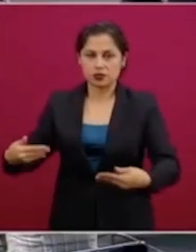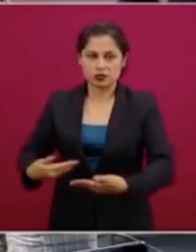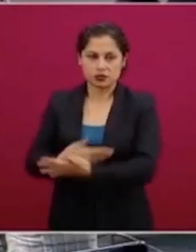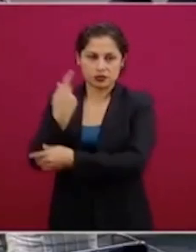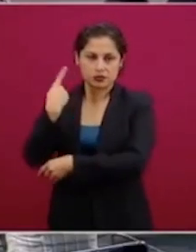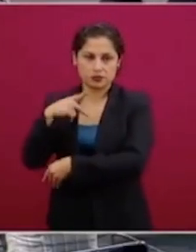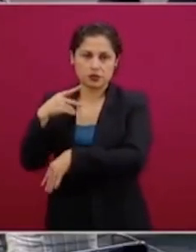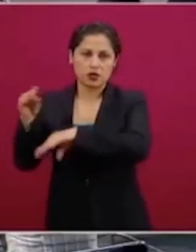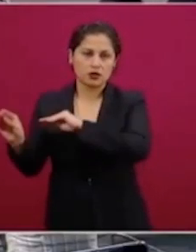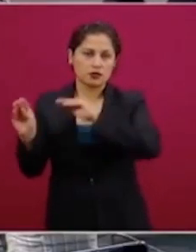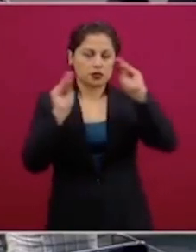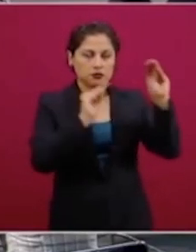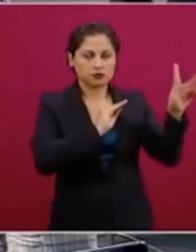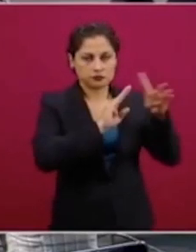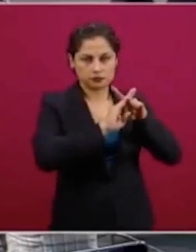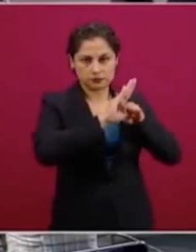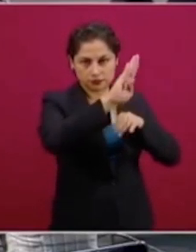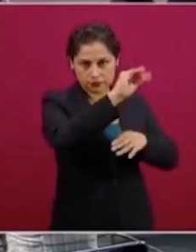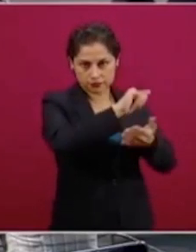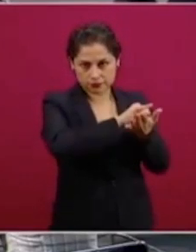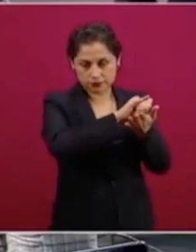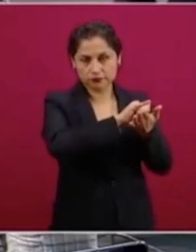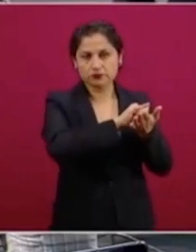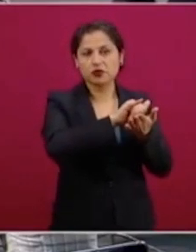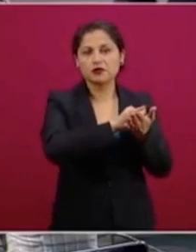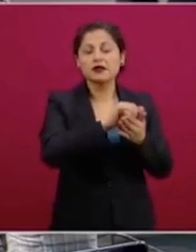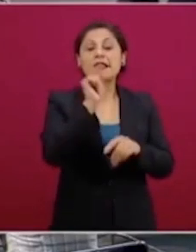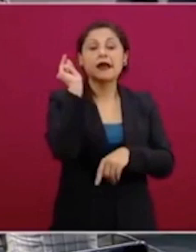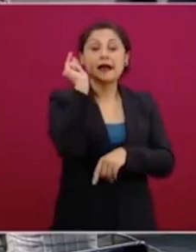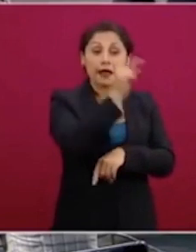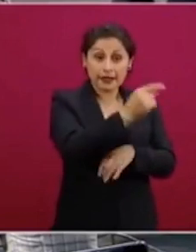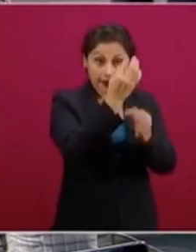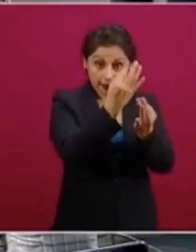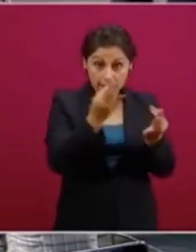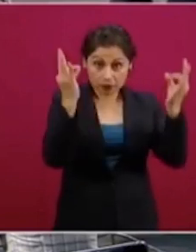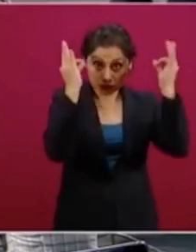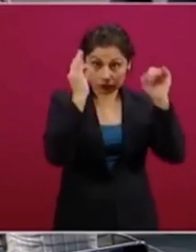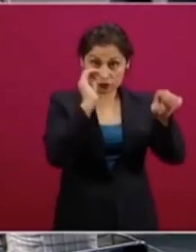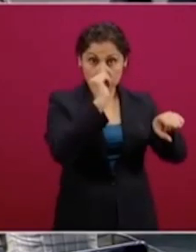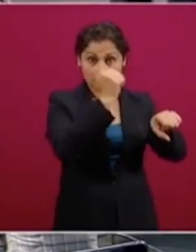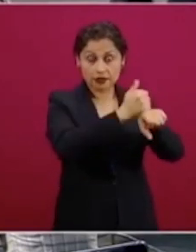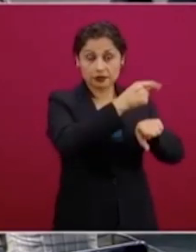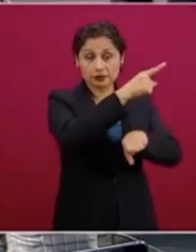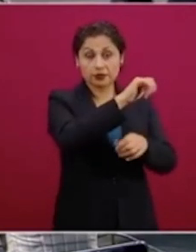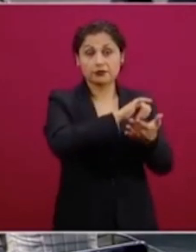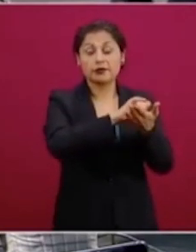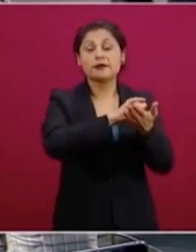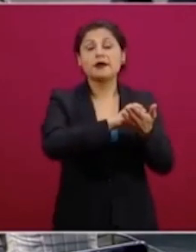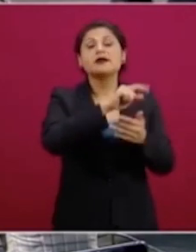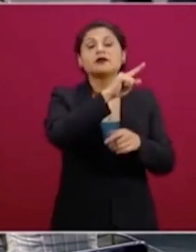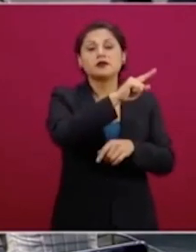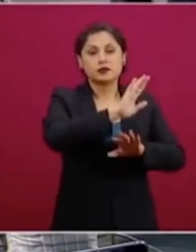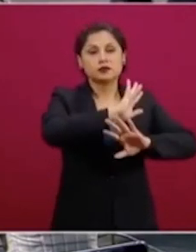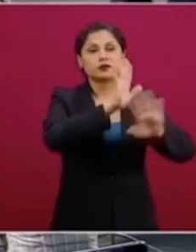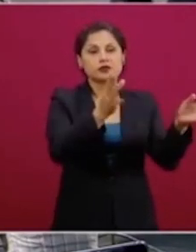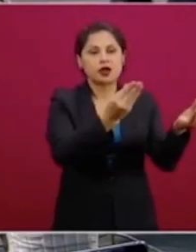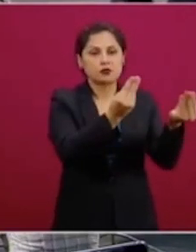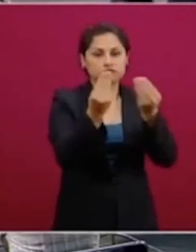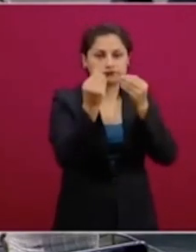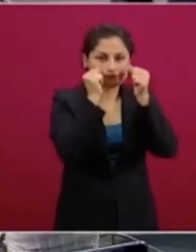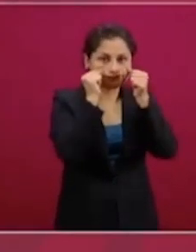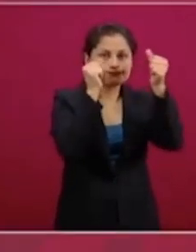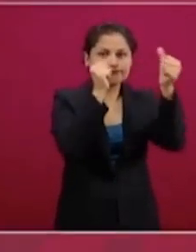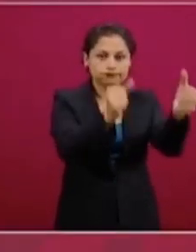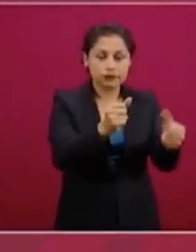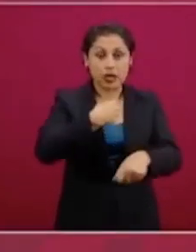donde está trabajando más ahora el consulado para facilitar los traslados. Ya le dimos la aprobación, por supuesto, de